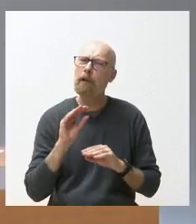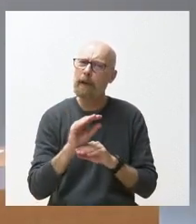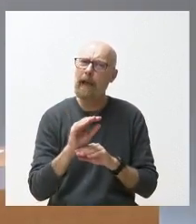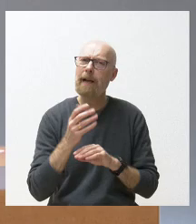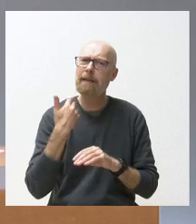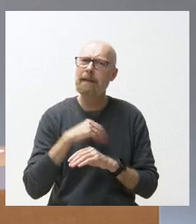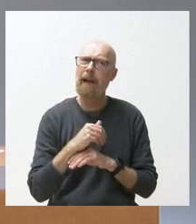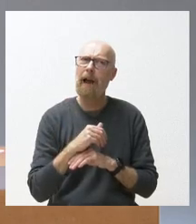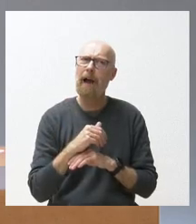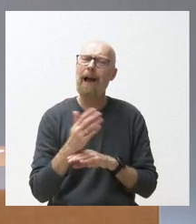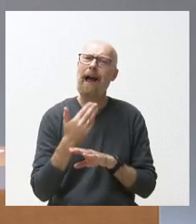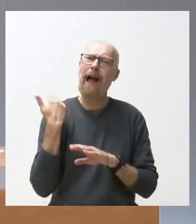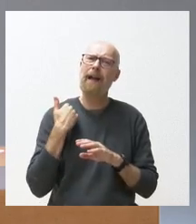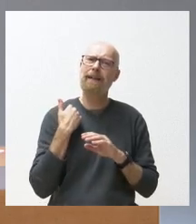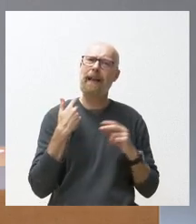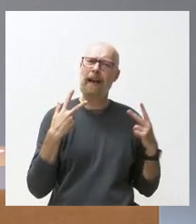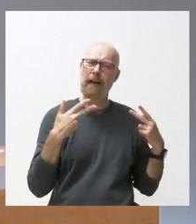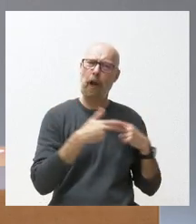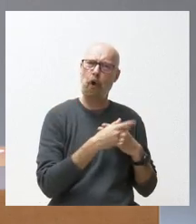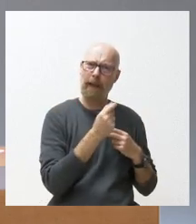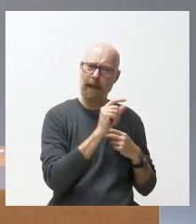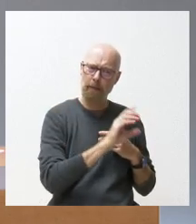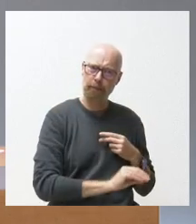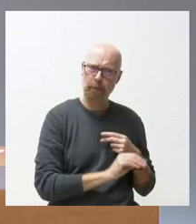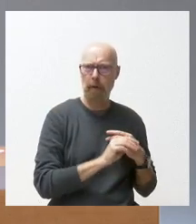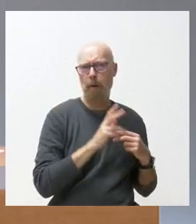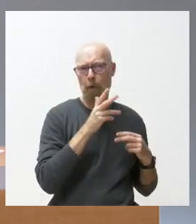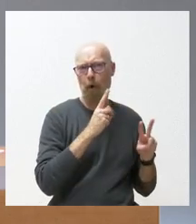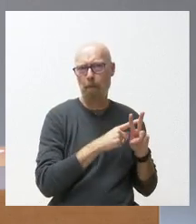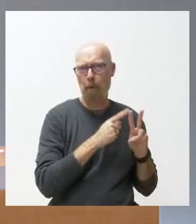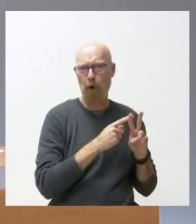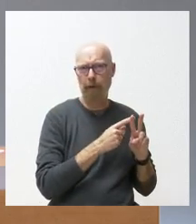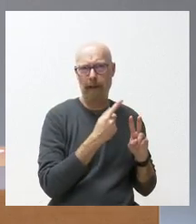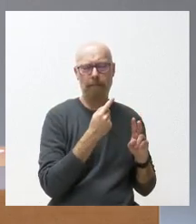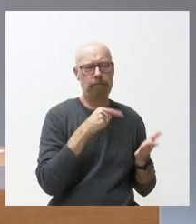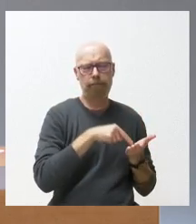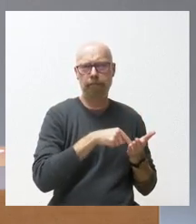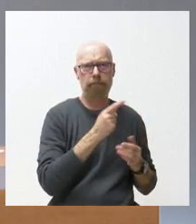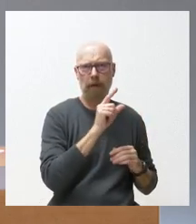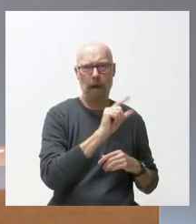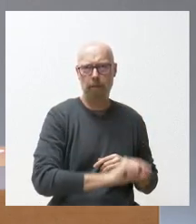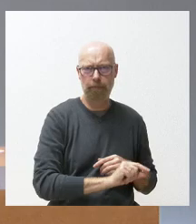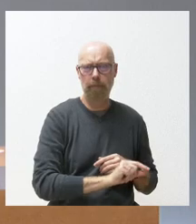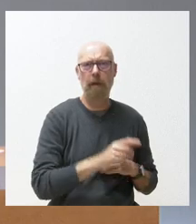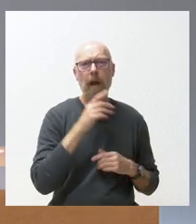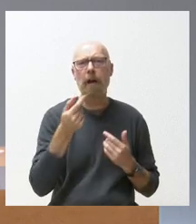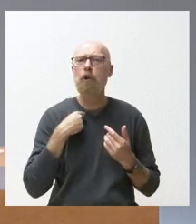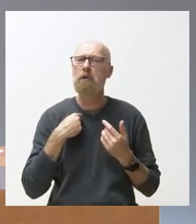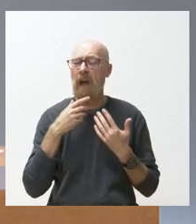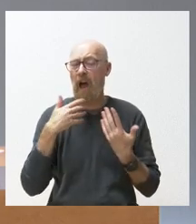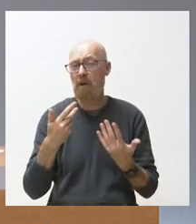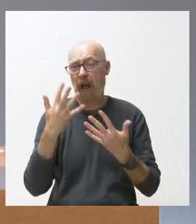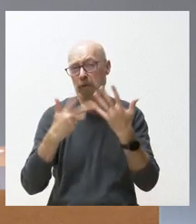se recortó con Vox en el Gobierno porque yo según las sumas que he hecho así a grosso modo en este tiempo